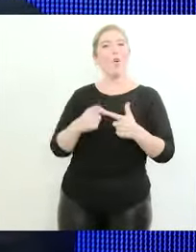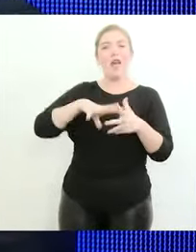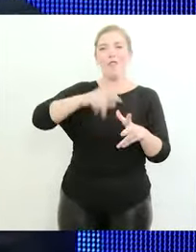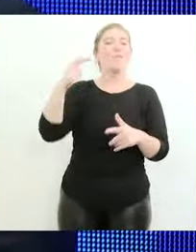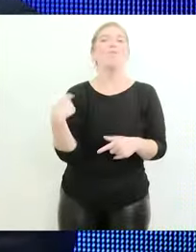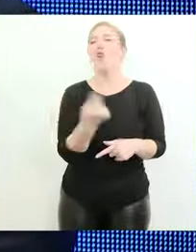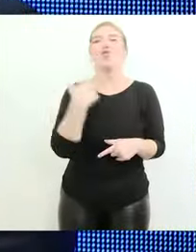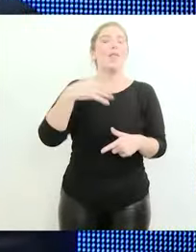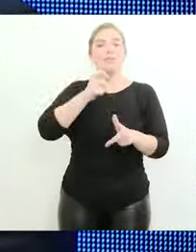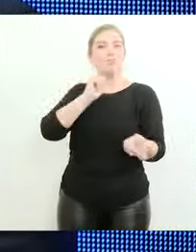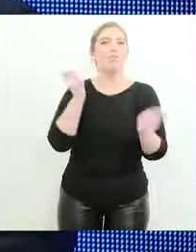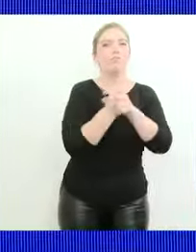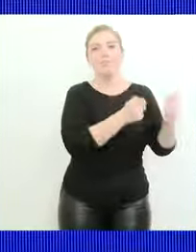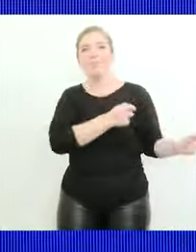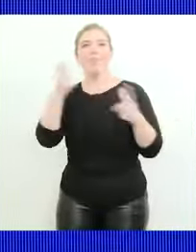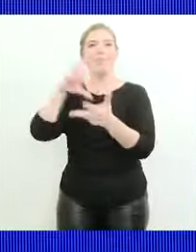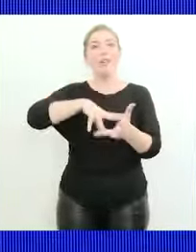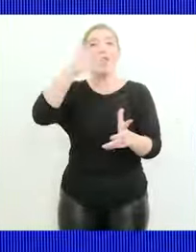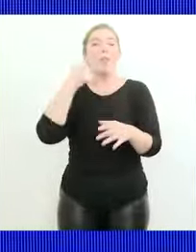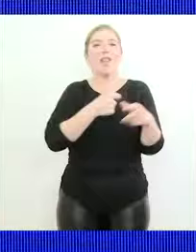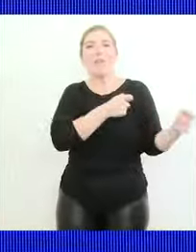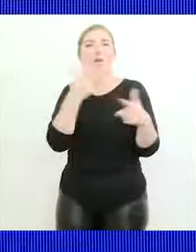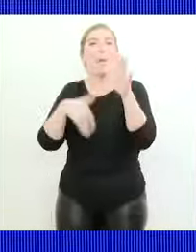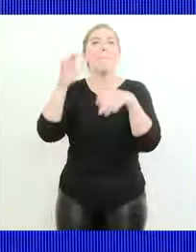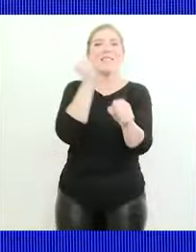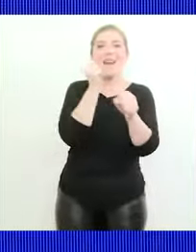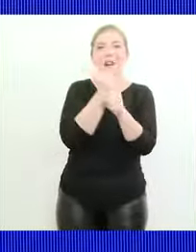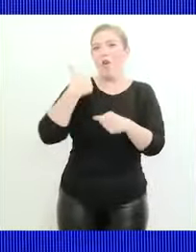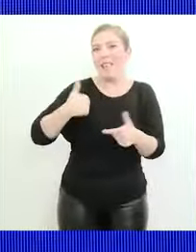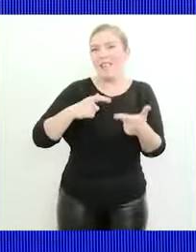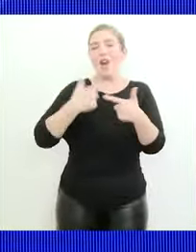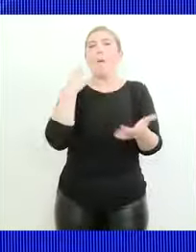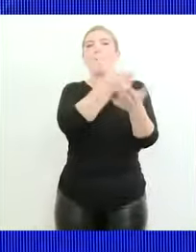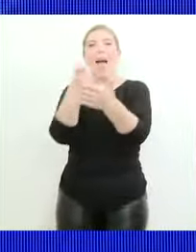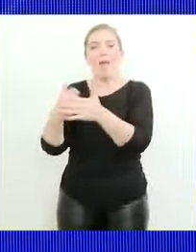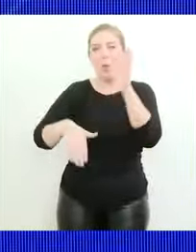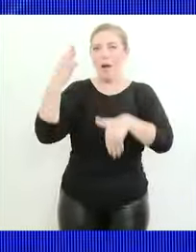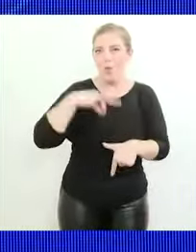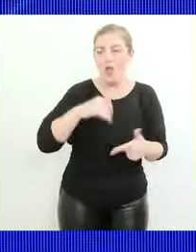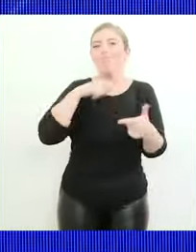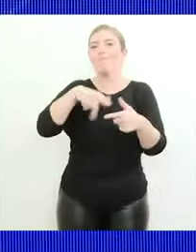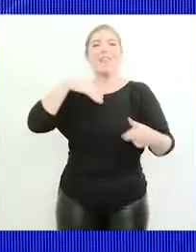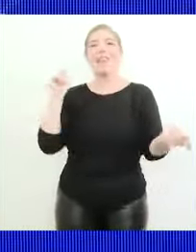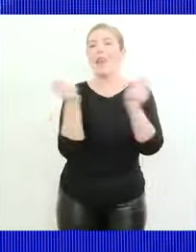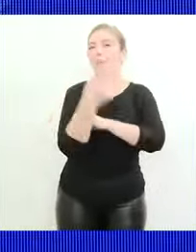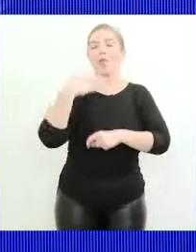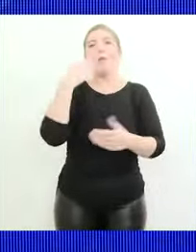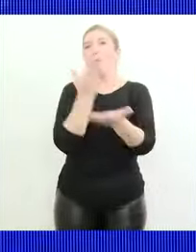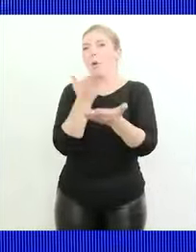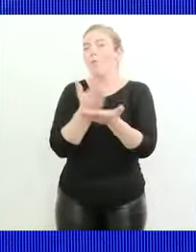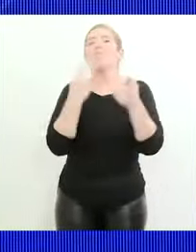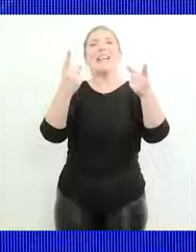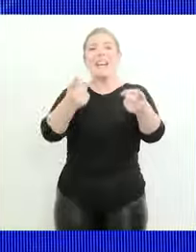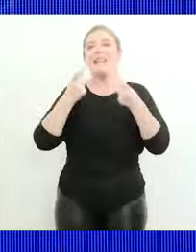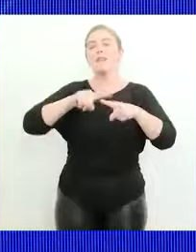que exportar fideos porque exportamos más trabajo argentino porque pagamos mejores salarios y ese es un cambio que nos tenemos que proponer que además